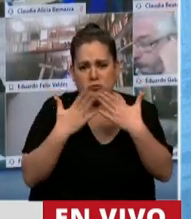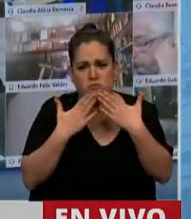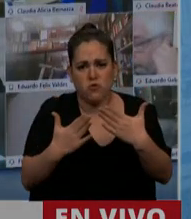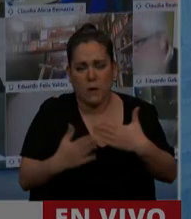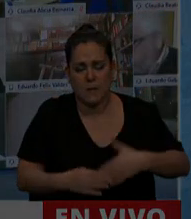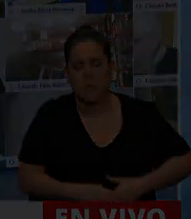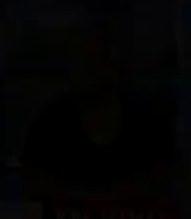Gracias diputada.